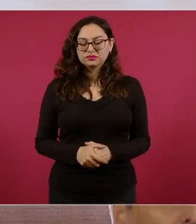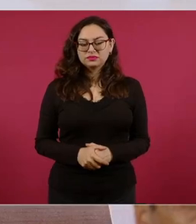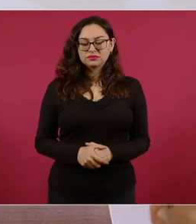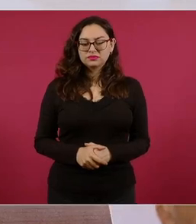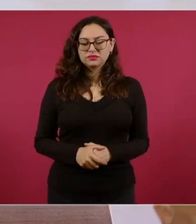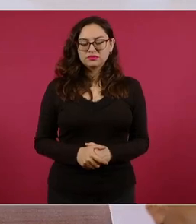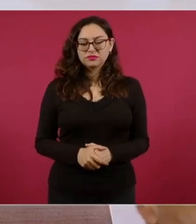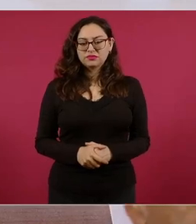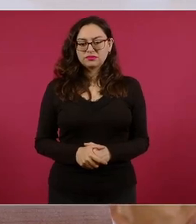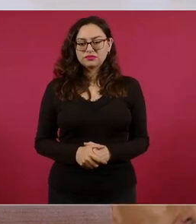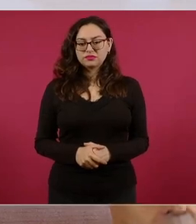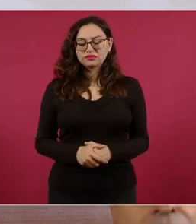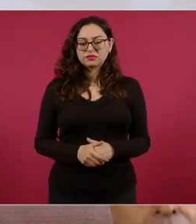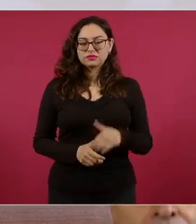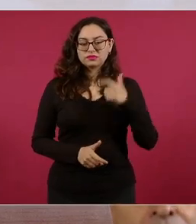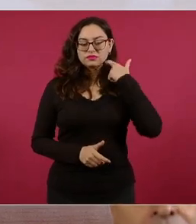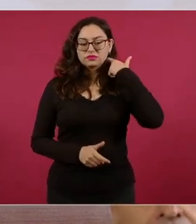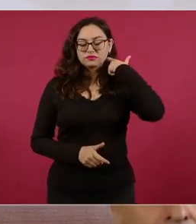que está